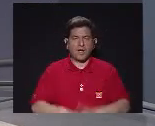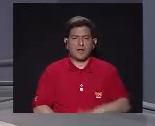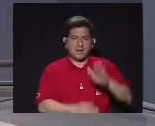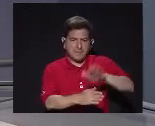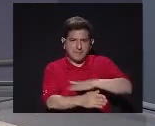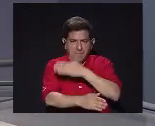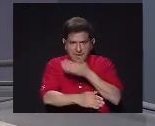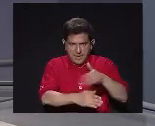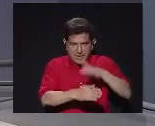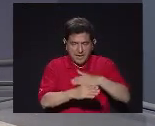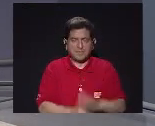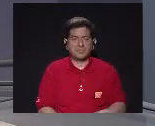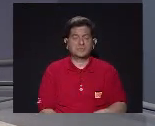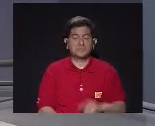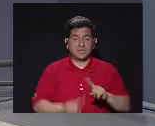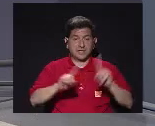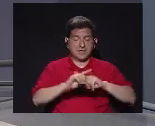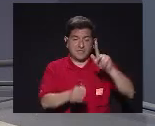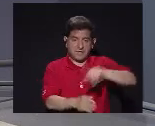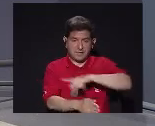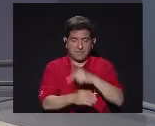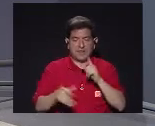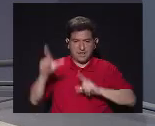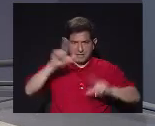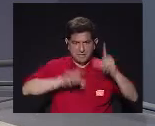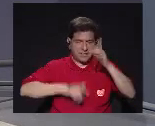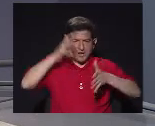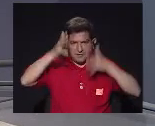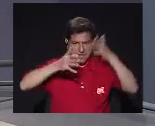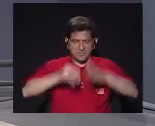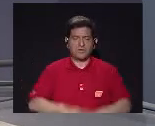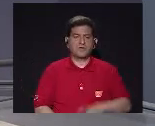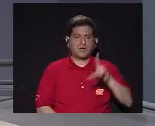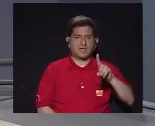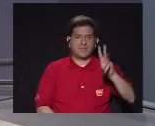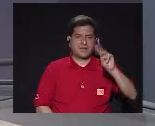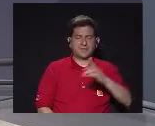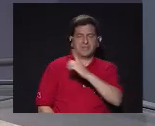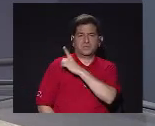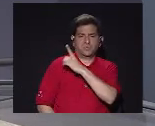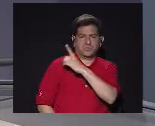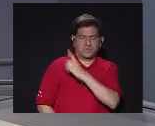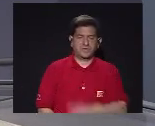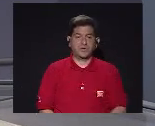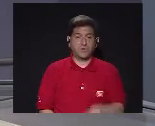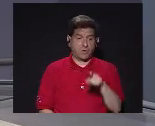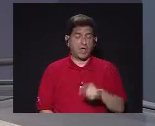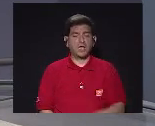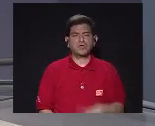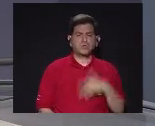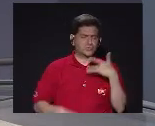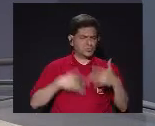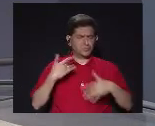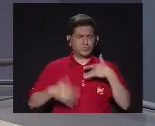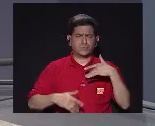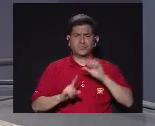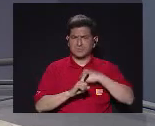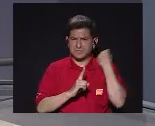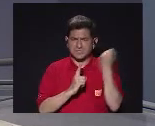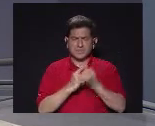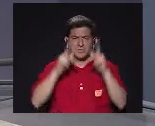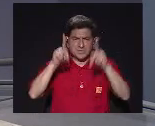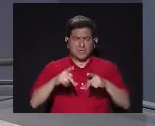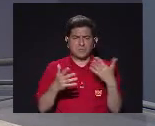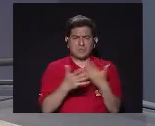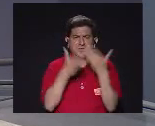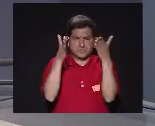creatividad A musicalizar Los poemas De este laboratorio Dirigido por Daniel Matul Ellos se mostraron Muy sensibilizados Con